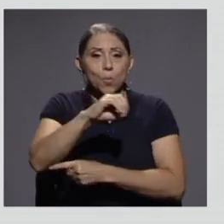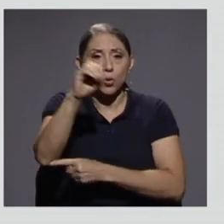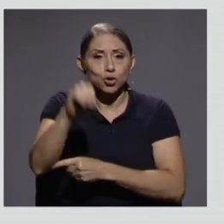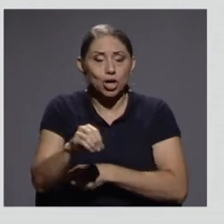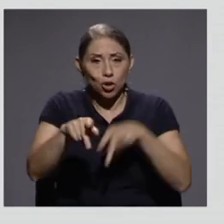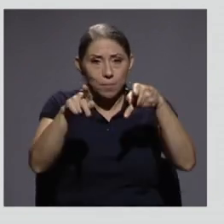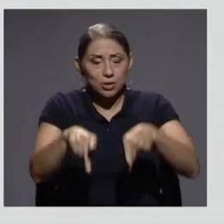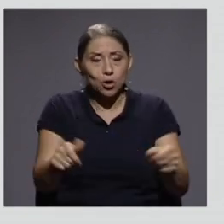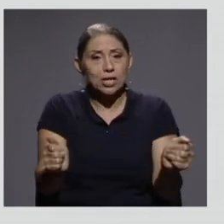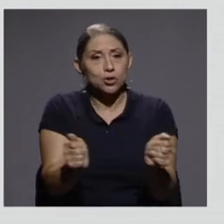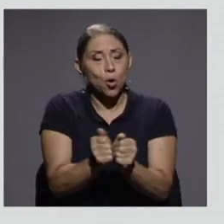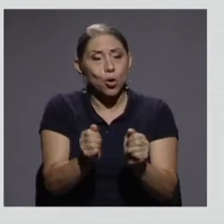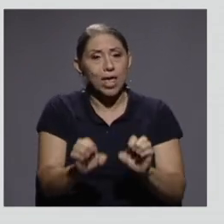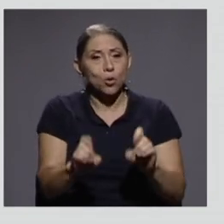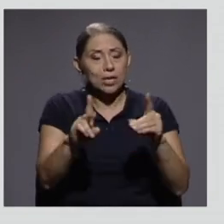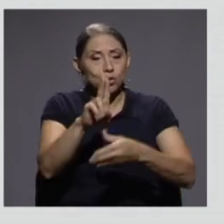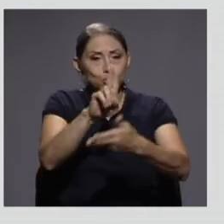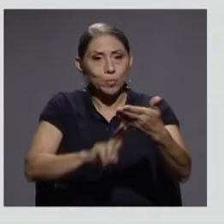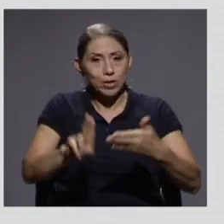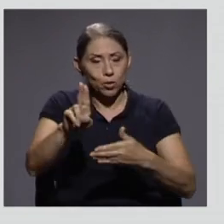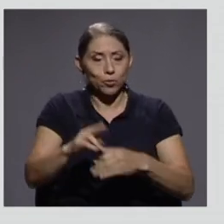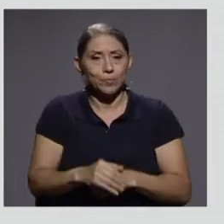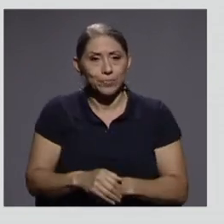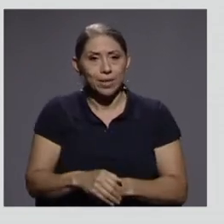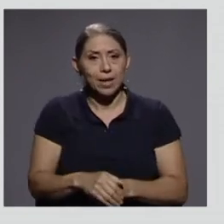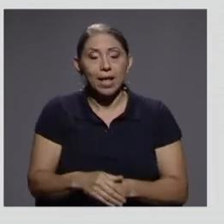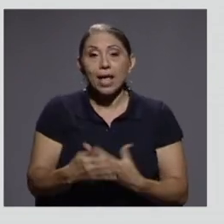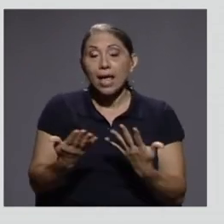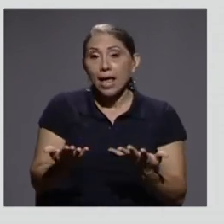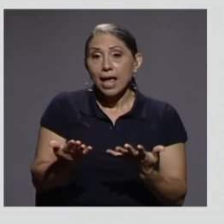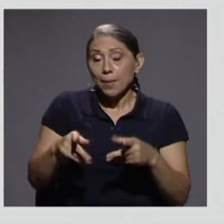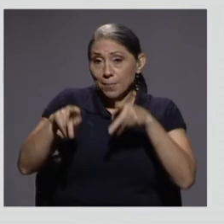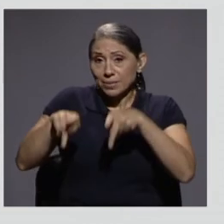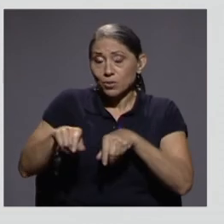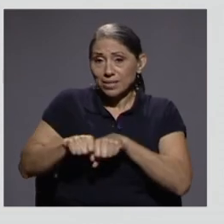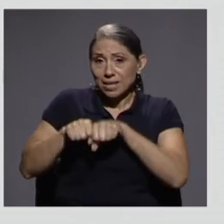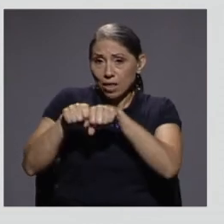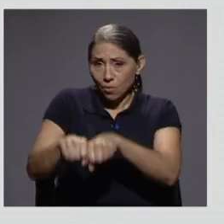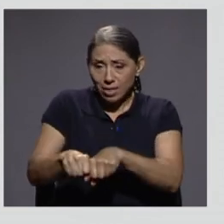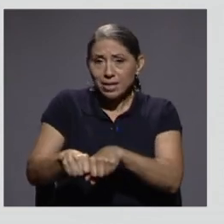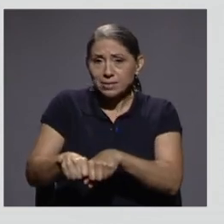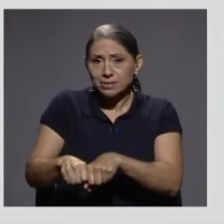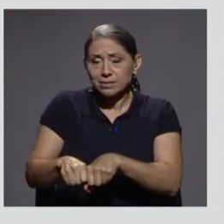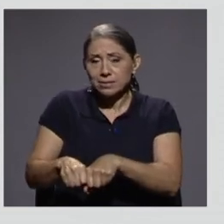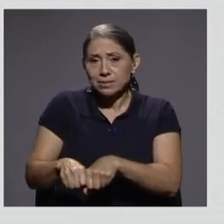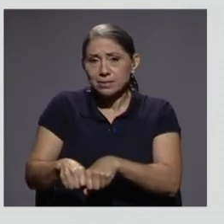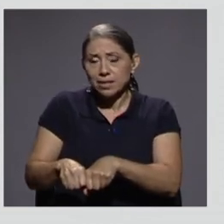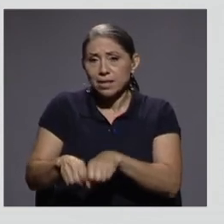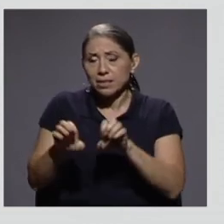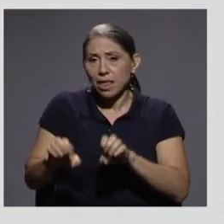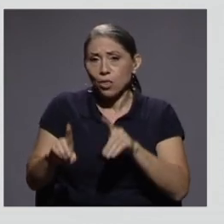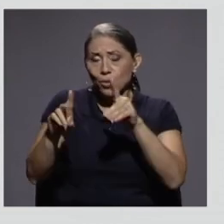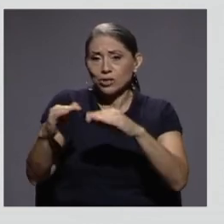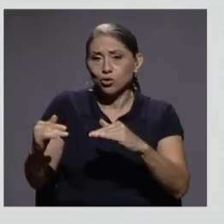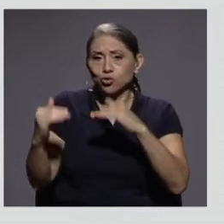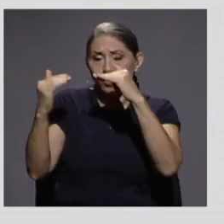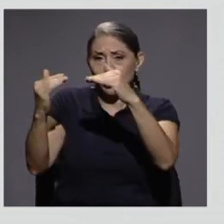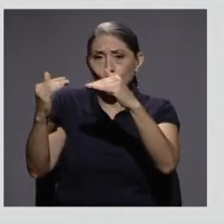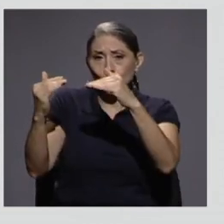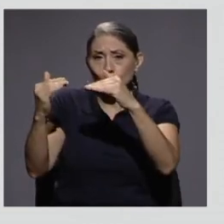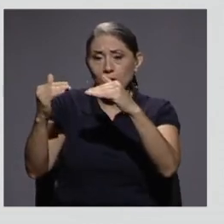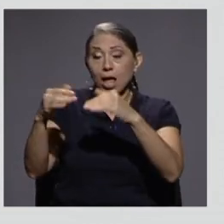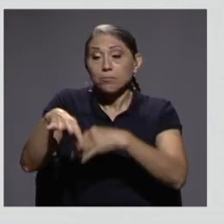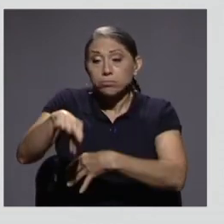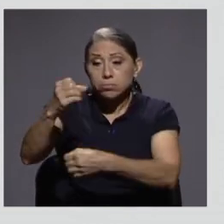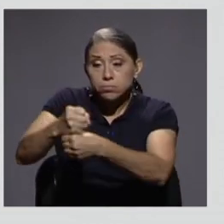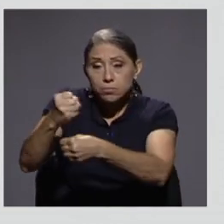La educación superior en el sector, la participación de los graduados de educación superior en el sector público